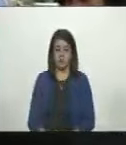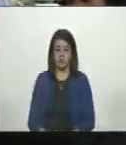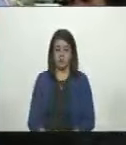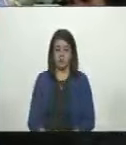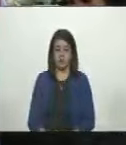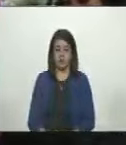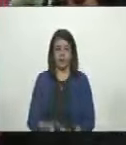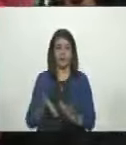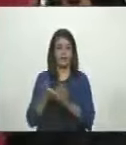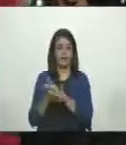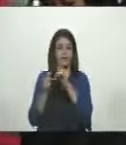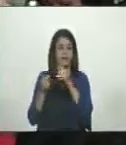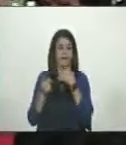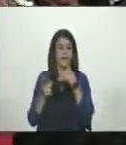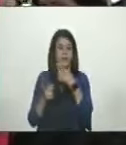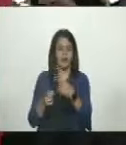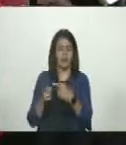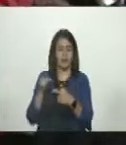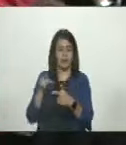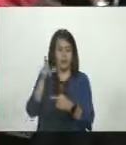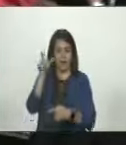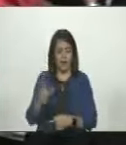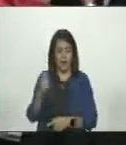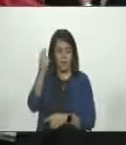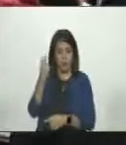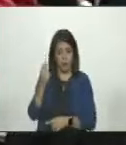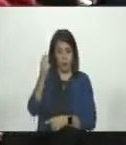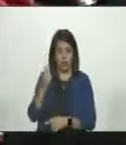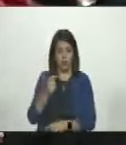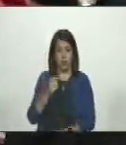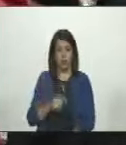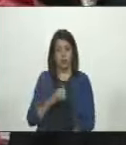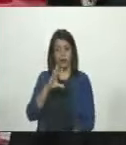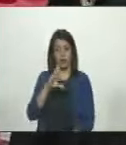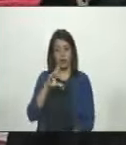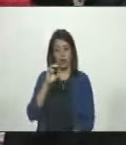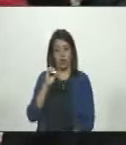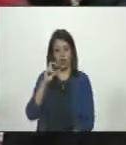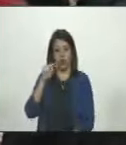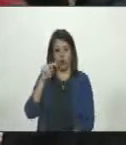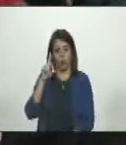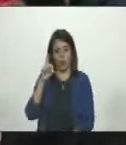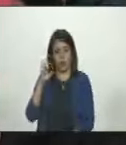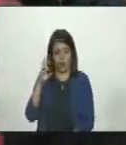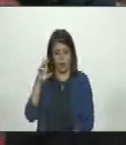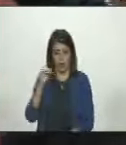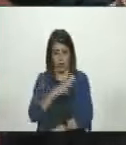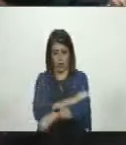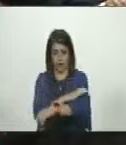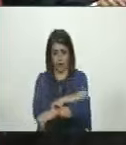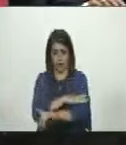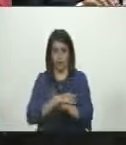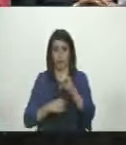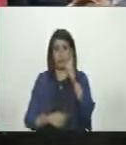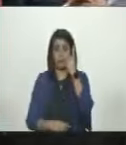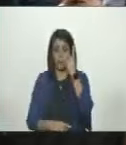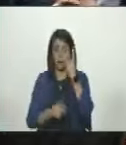en relación a los planteamientos que hace el diputado Rondero. En primer lugar,